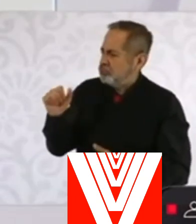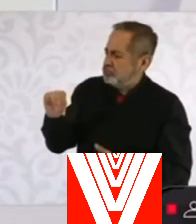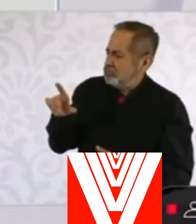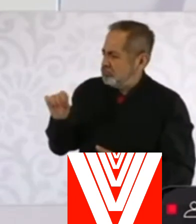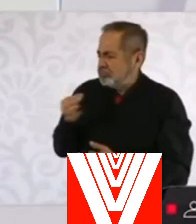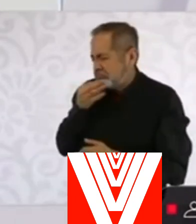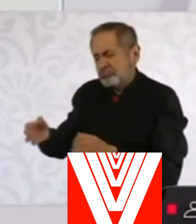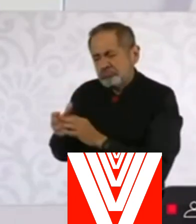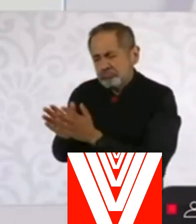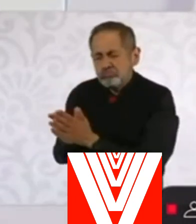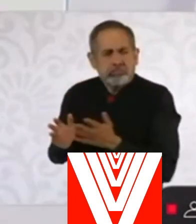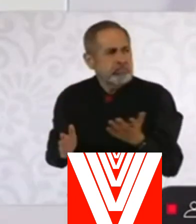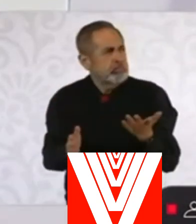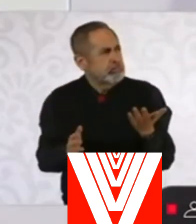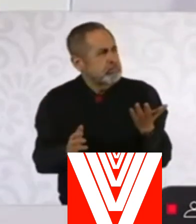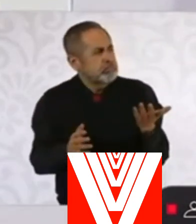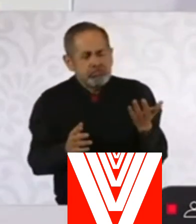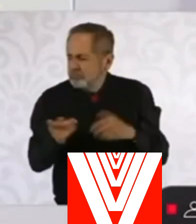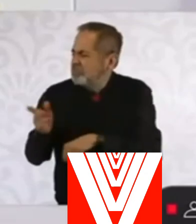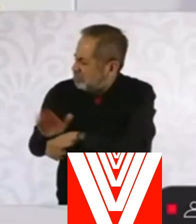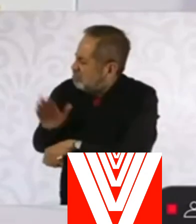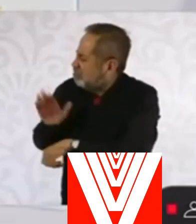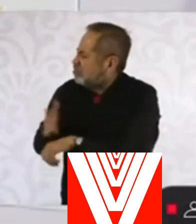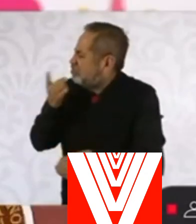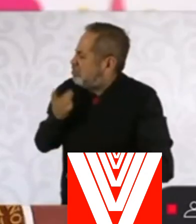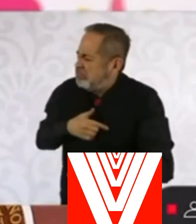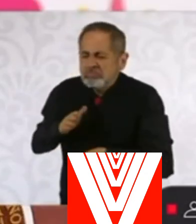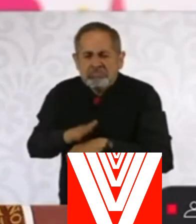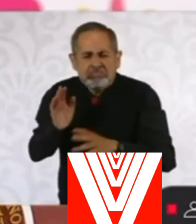Y esencialmente, ¿verdad?, fue la llamada.